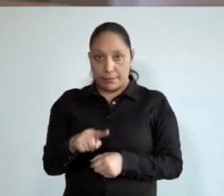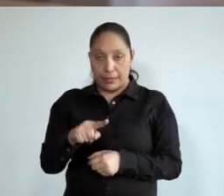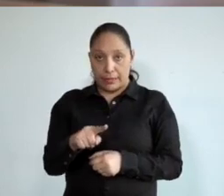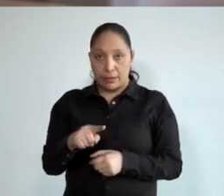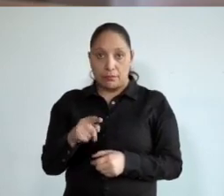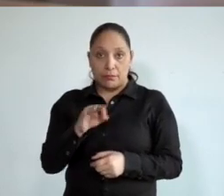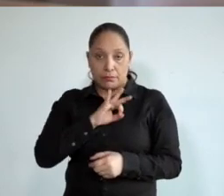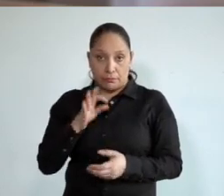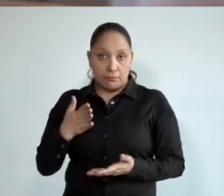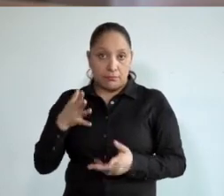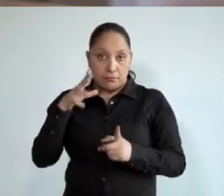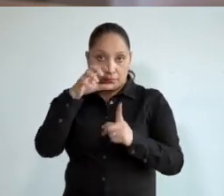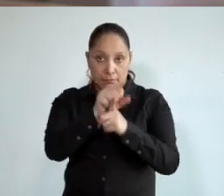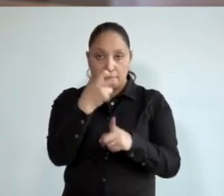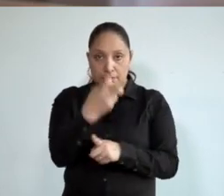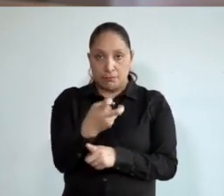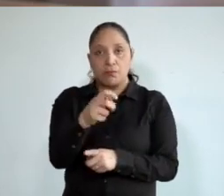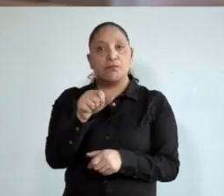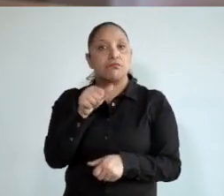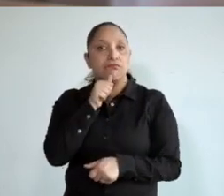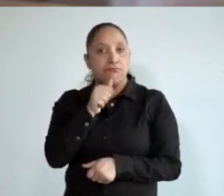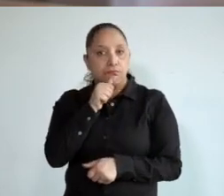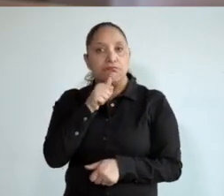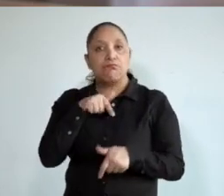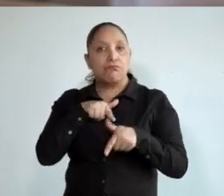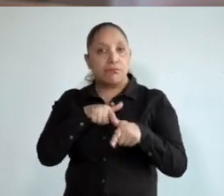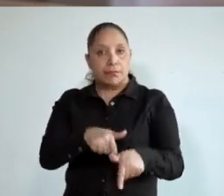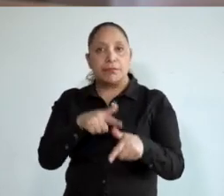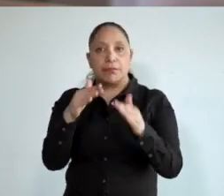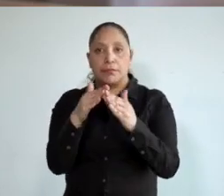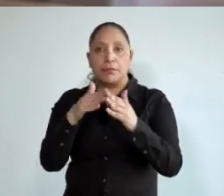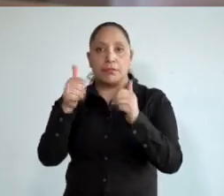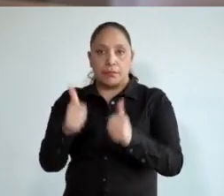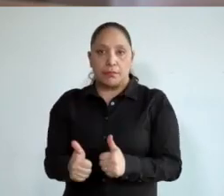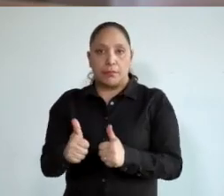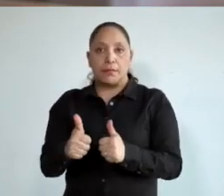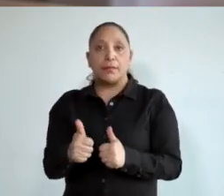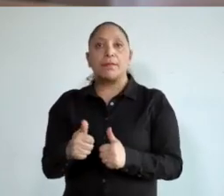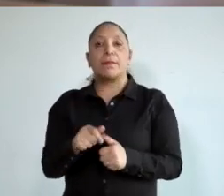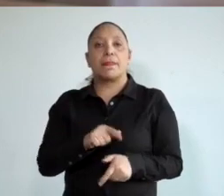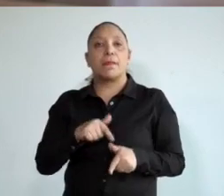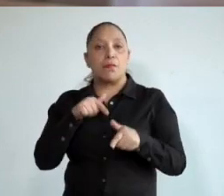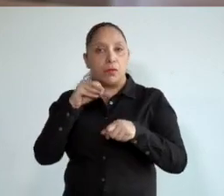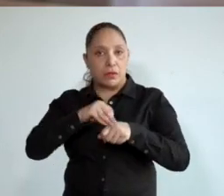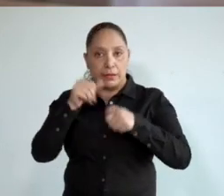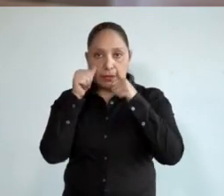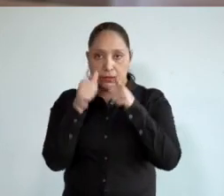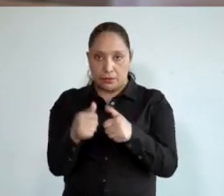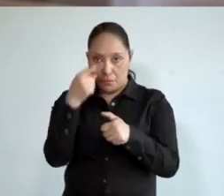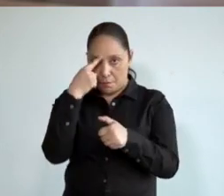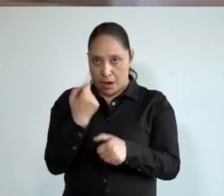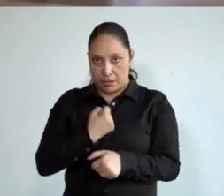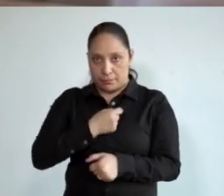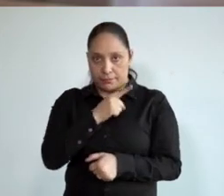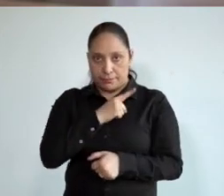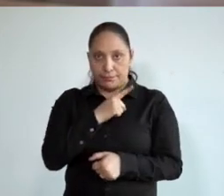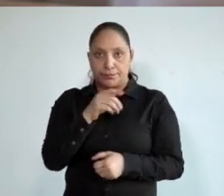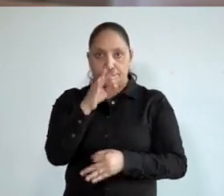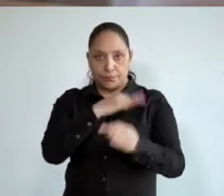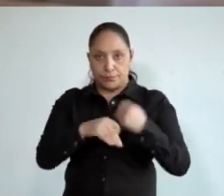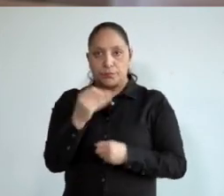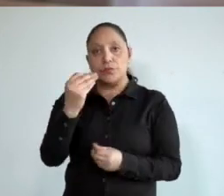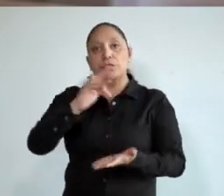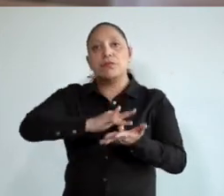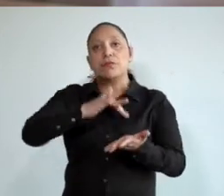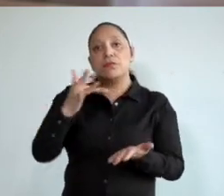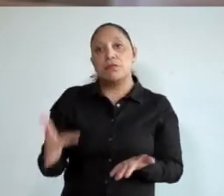situación todavía es momento de quedarnos en casa y seguir las medidas sanitarias. Quiero dar las gracias a